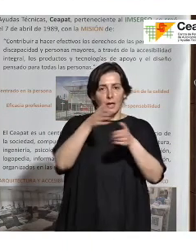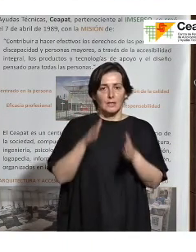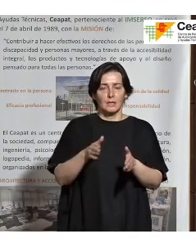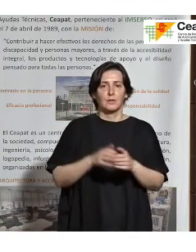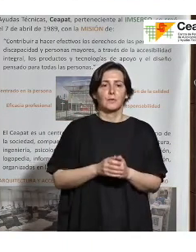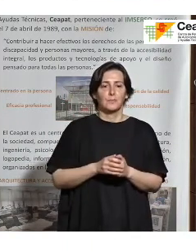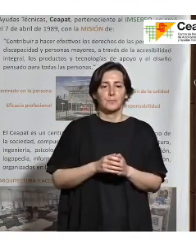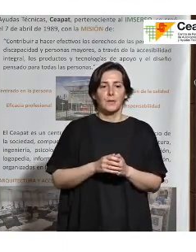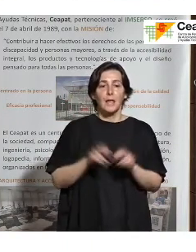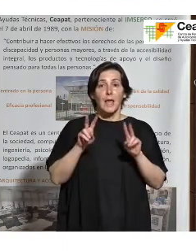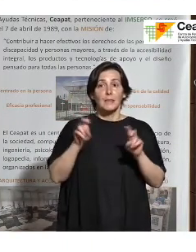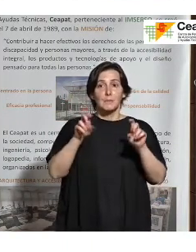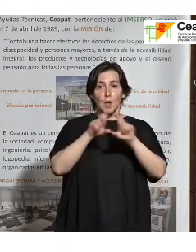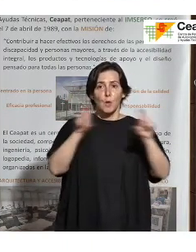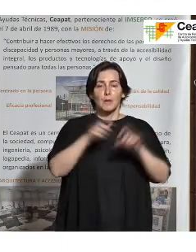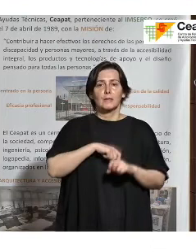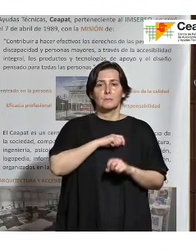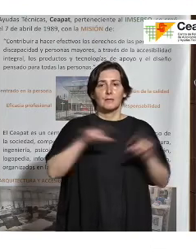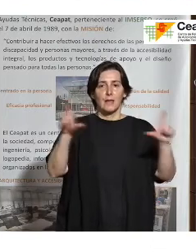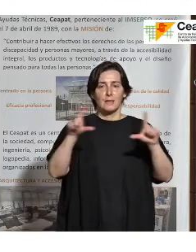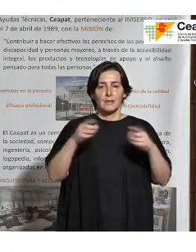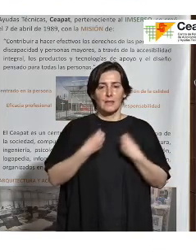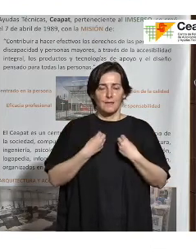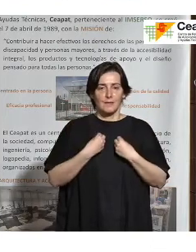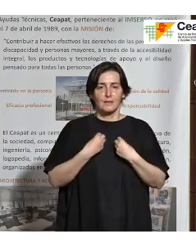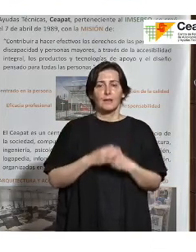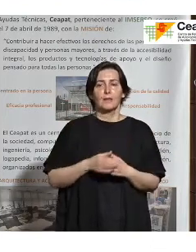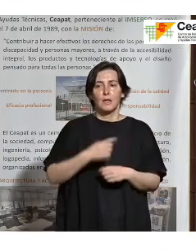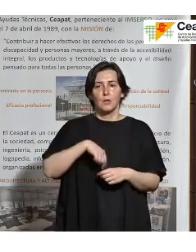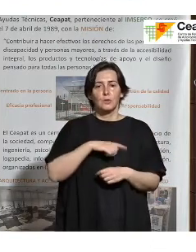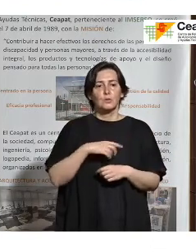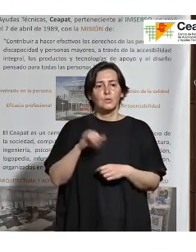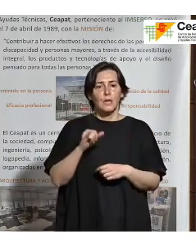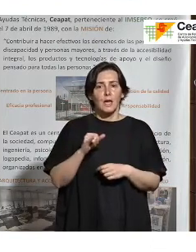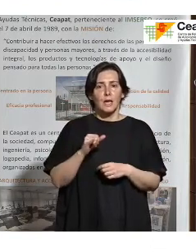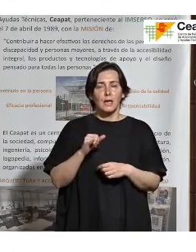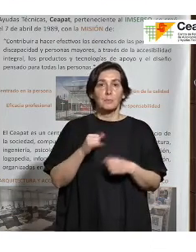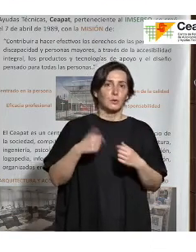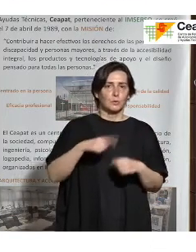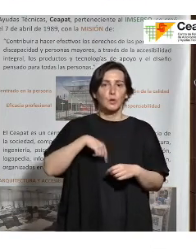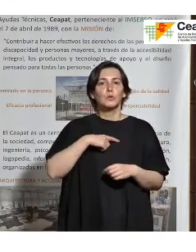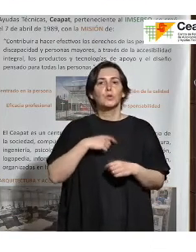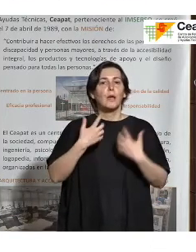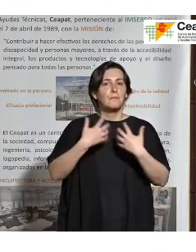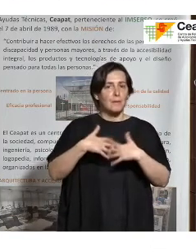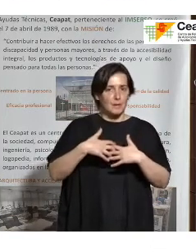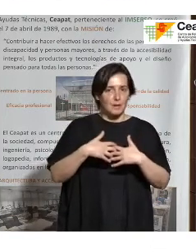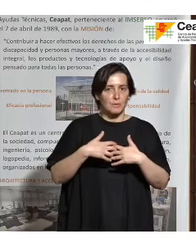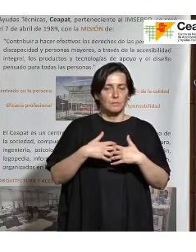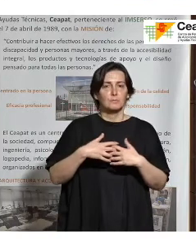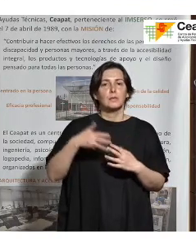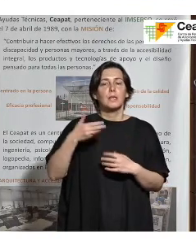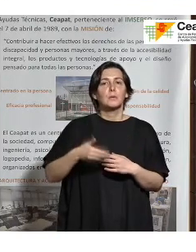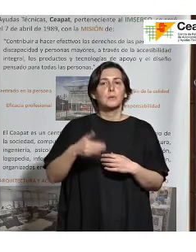lo que, como compañía en España, Tunstall Televida, somos fabricantes. Nuestro principal lema